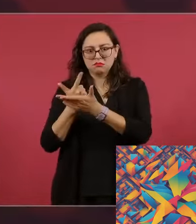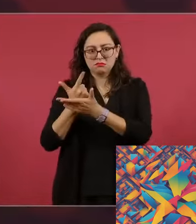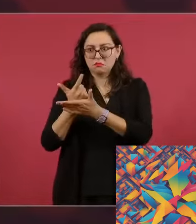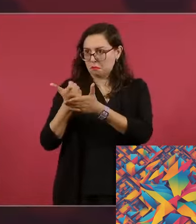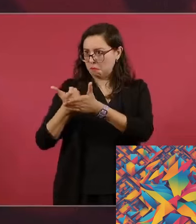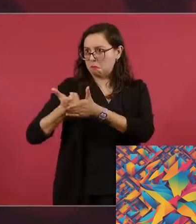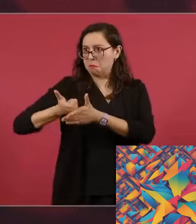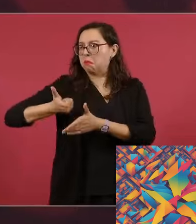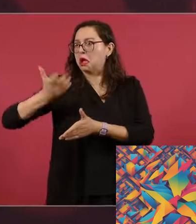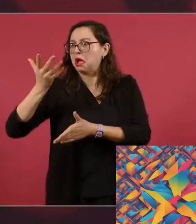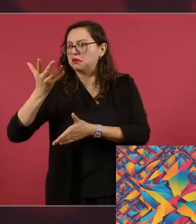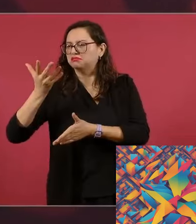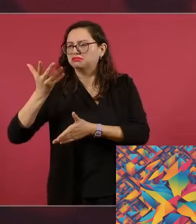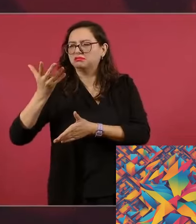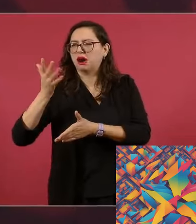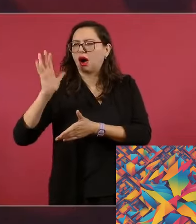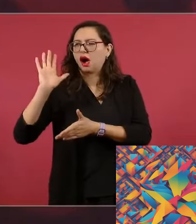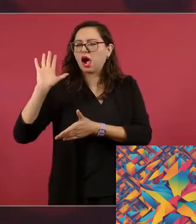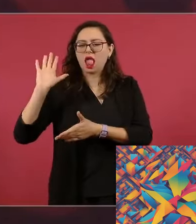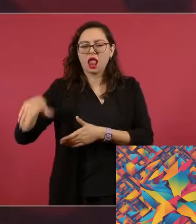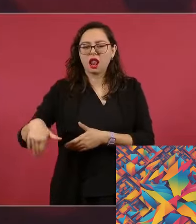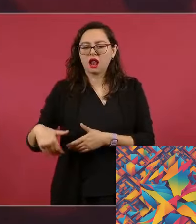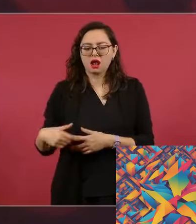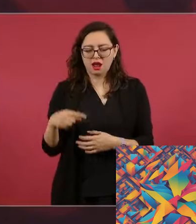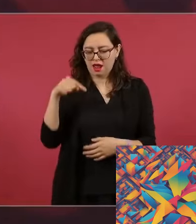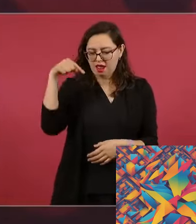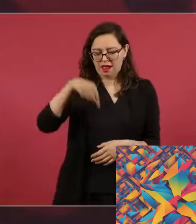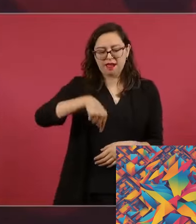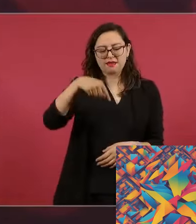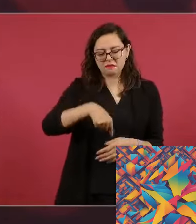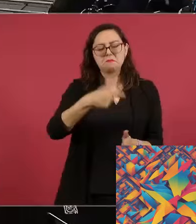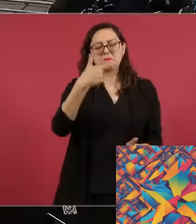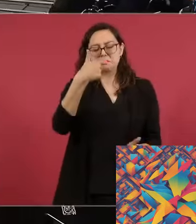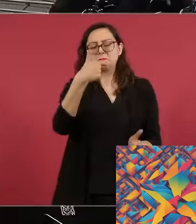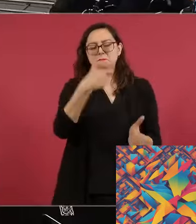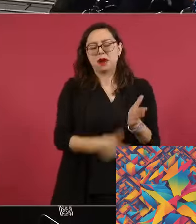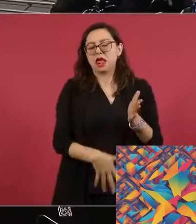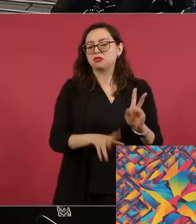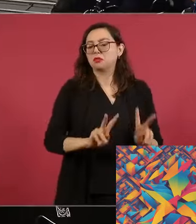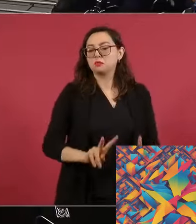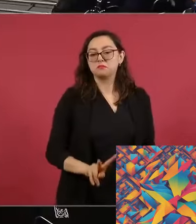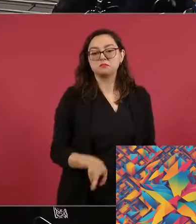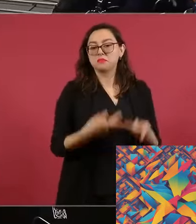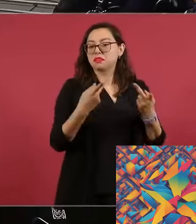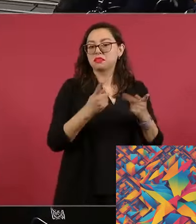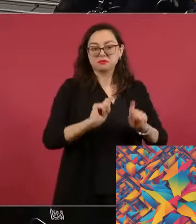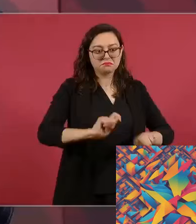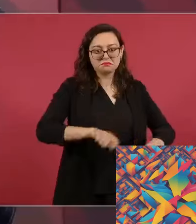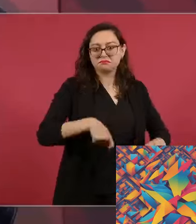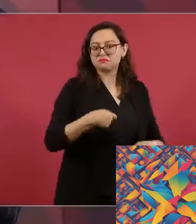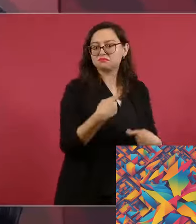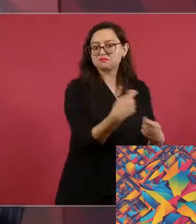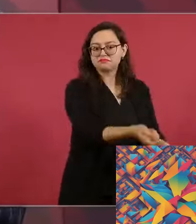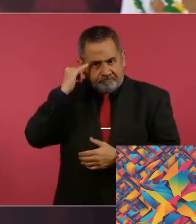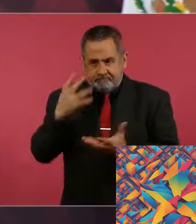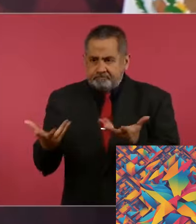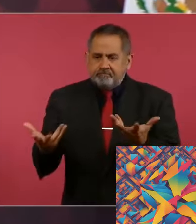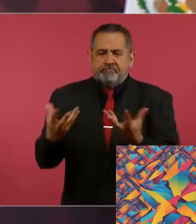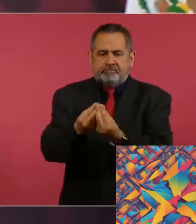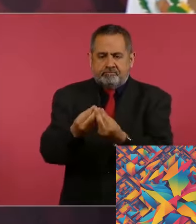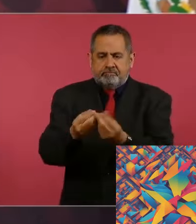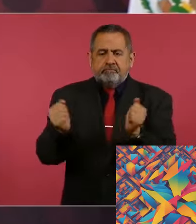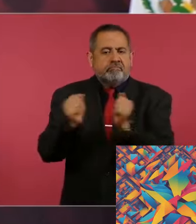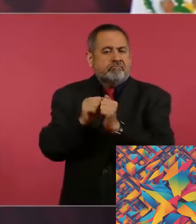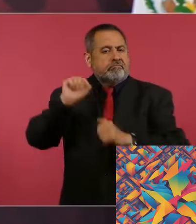predecesores en periodos similares, destaca por su solidez en tiempos de cambio y expectativas. Uno de los pilares de esta